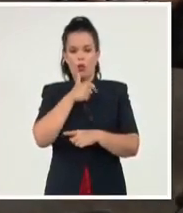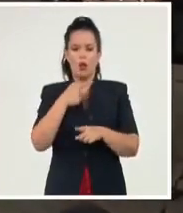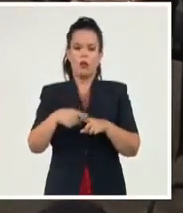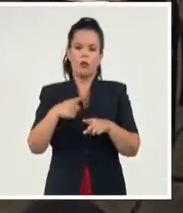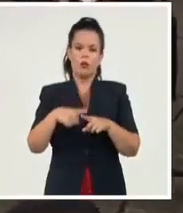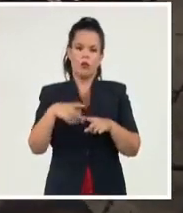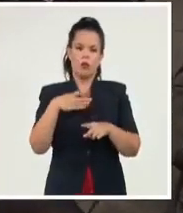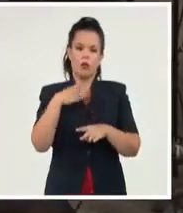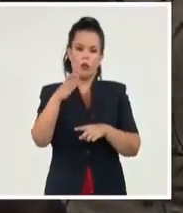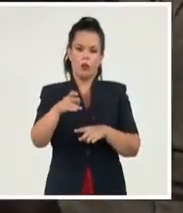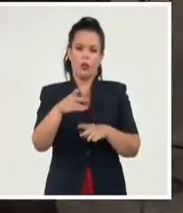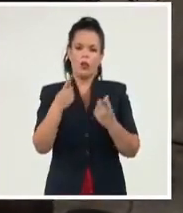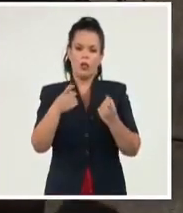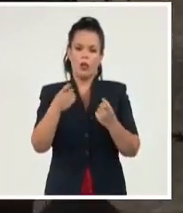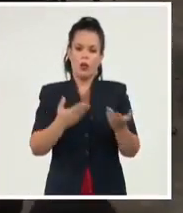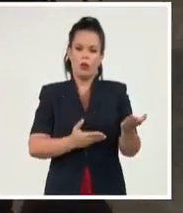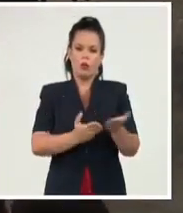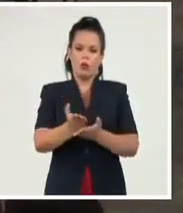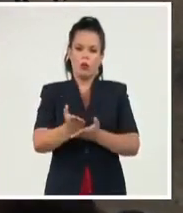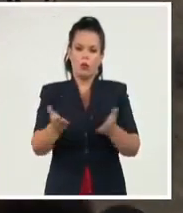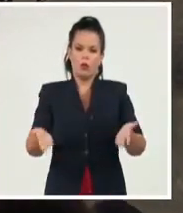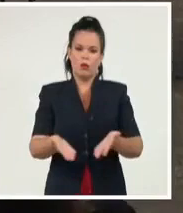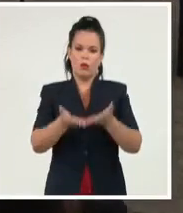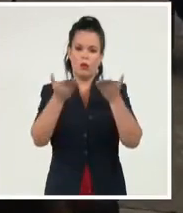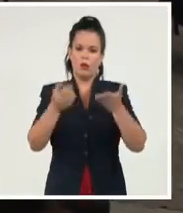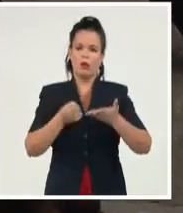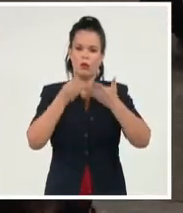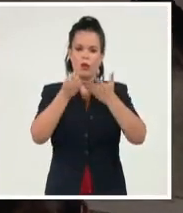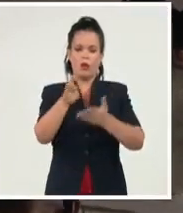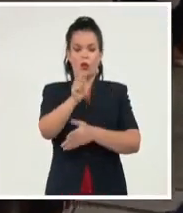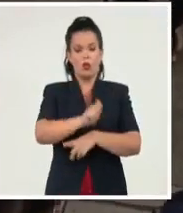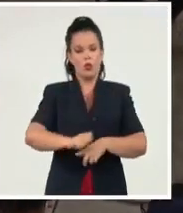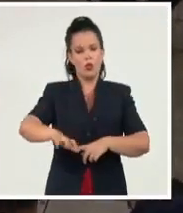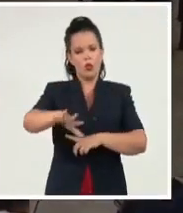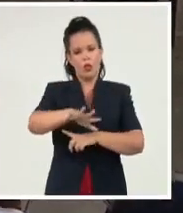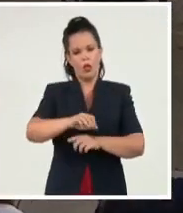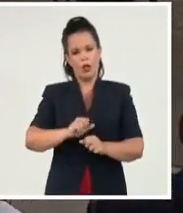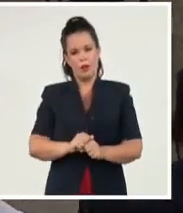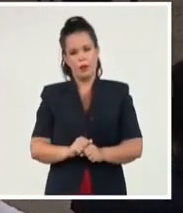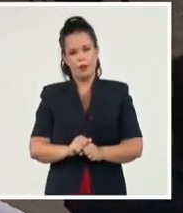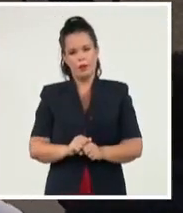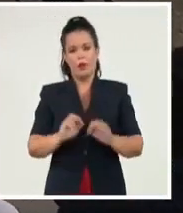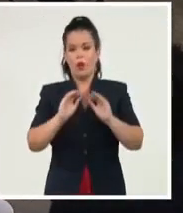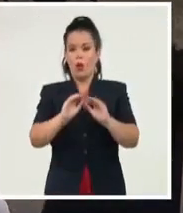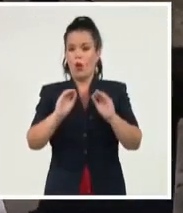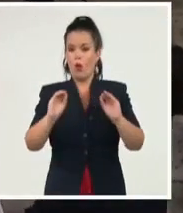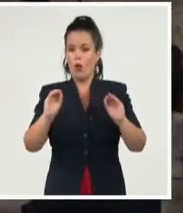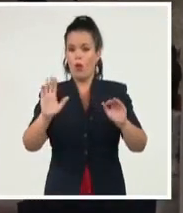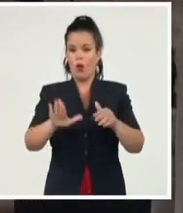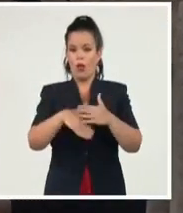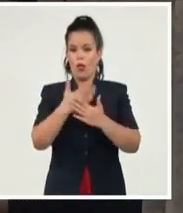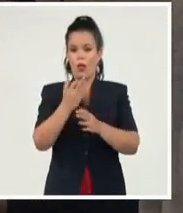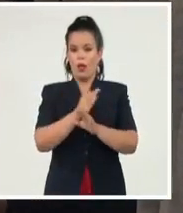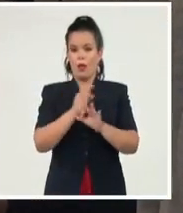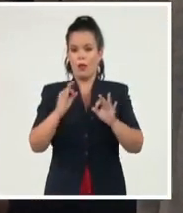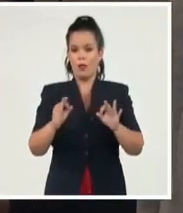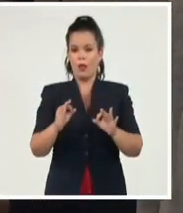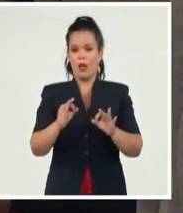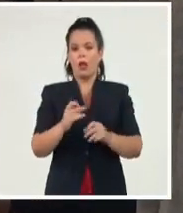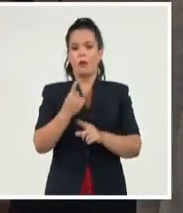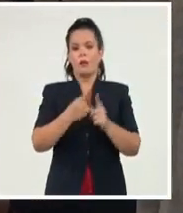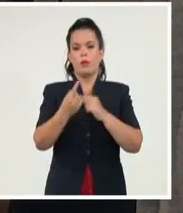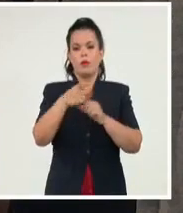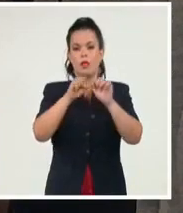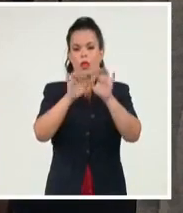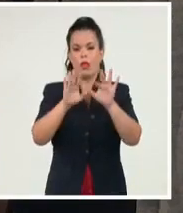desarrollándose y aportando a la sociedad. Y se convocan en una jornada especial, al decir de la primera secretaria de la Unión de